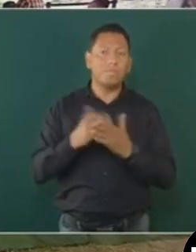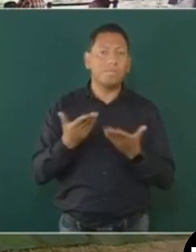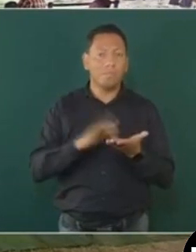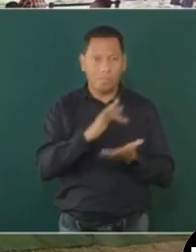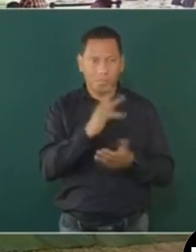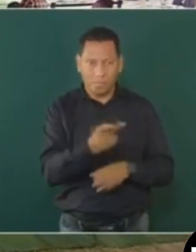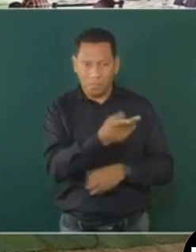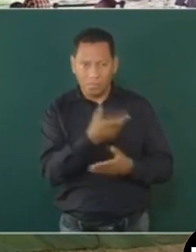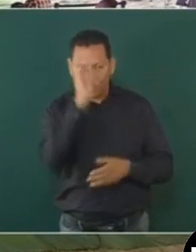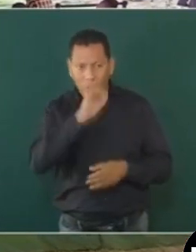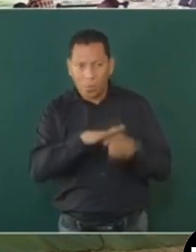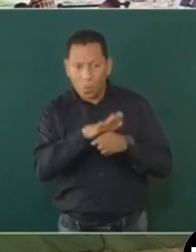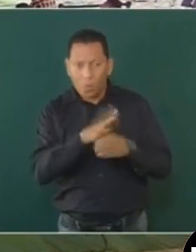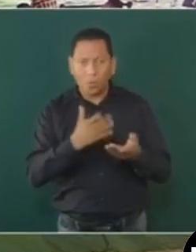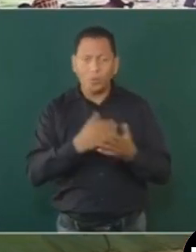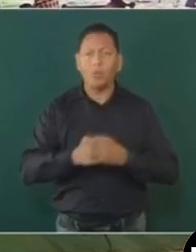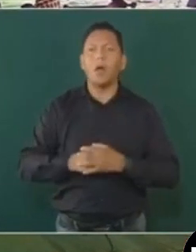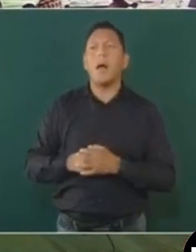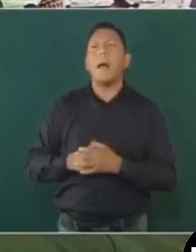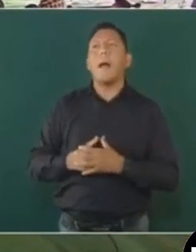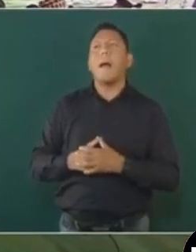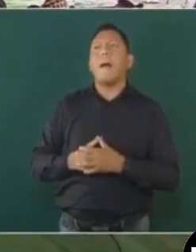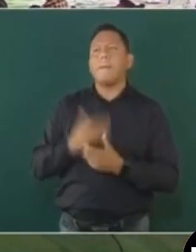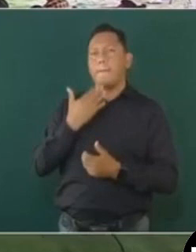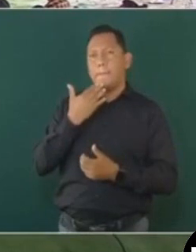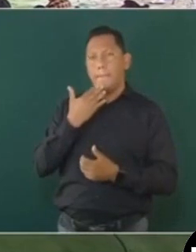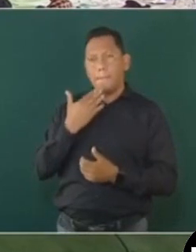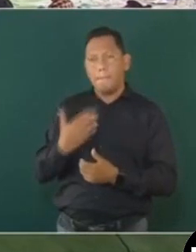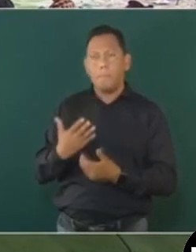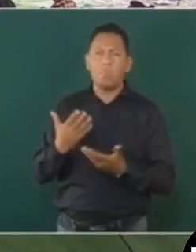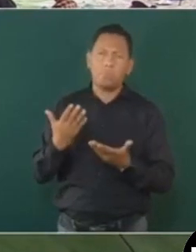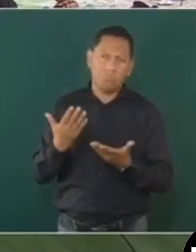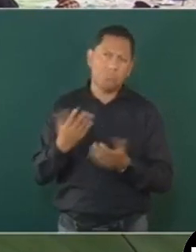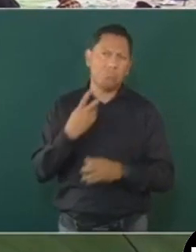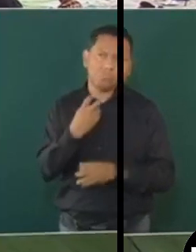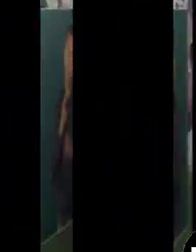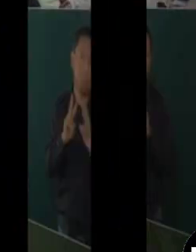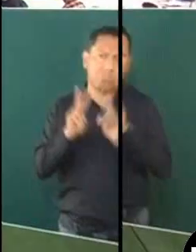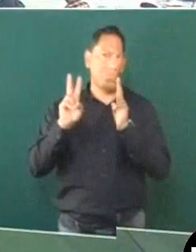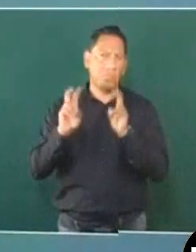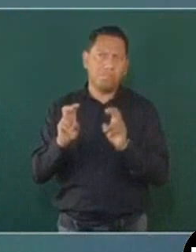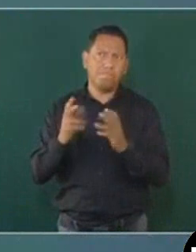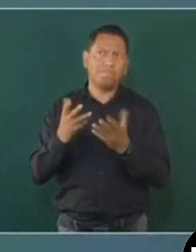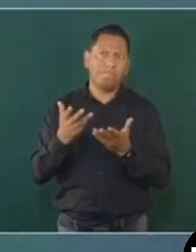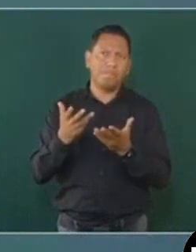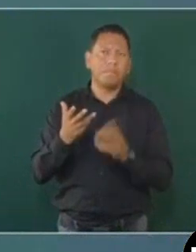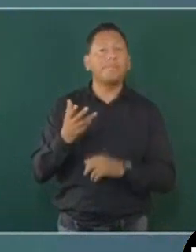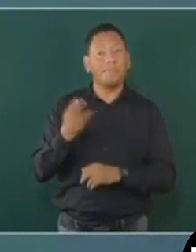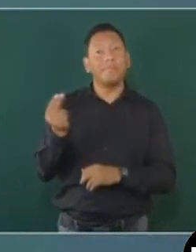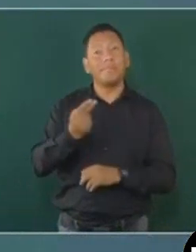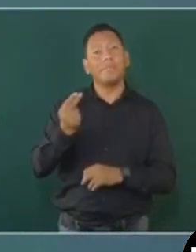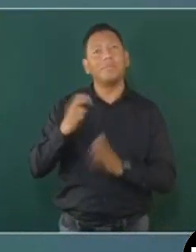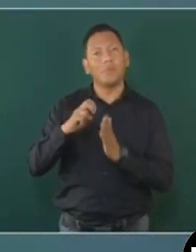Bueno, son de las cosas que hay que corregir